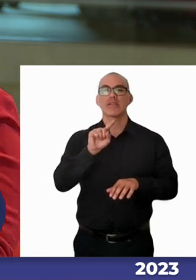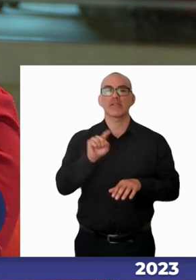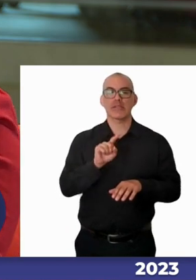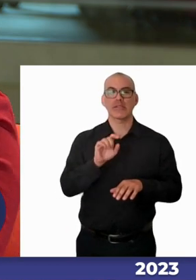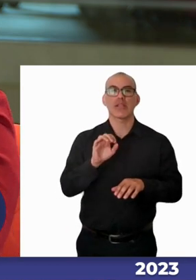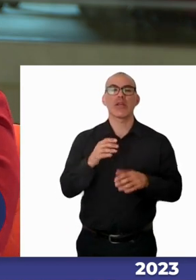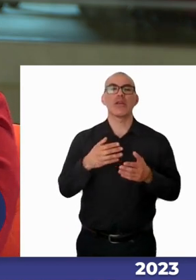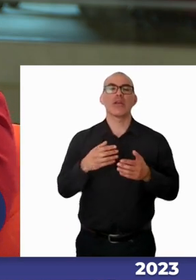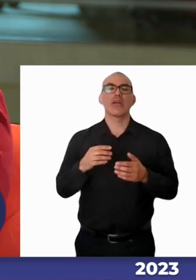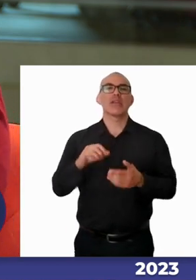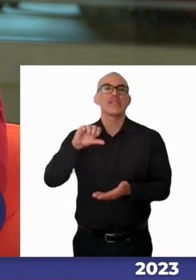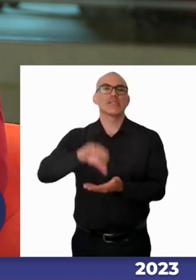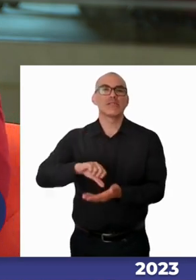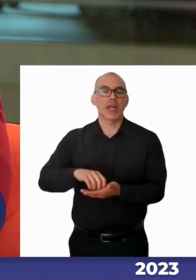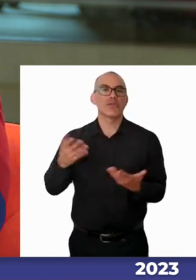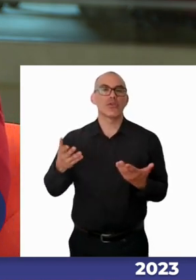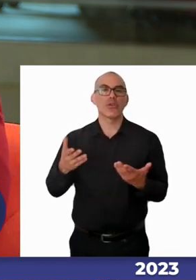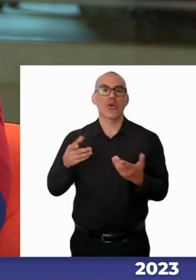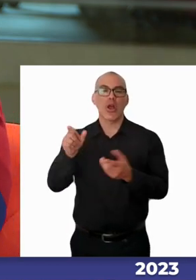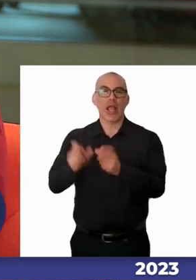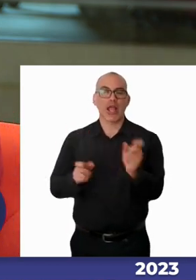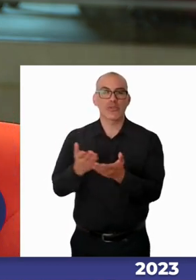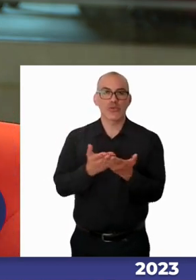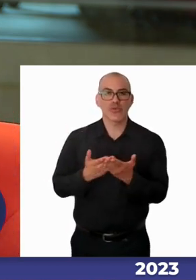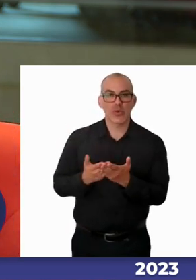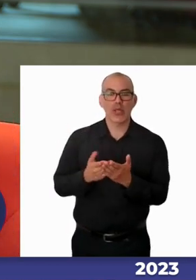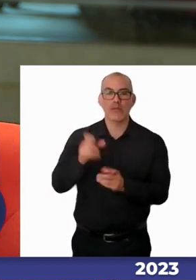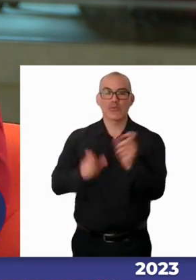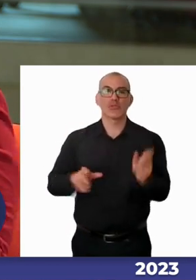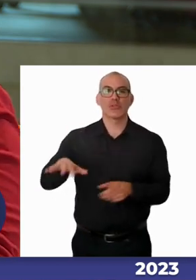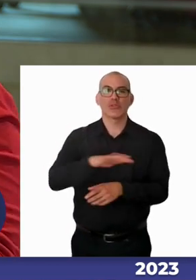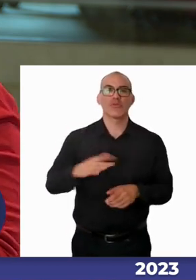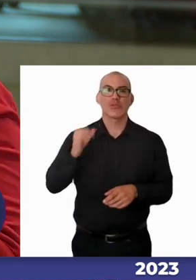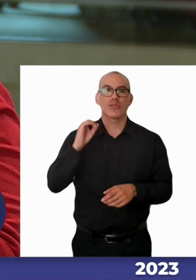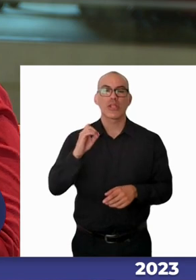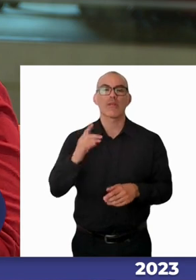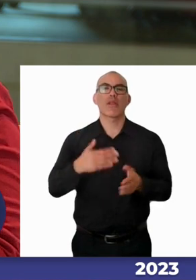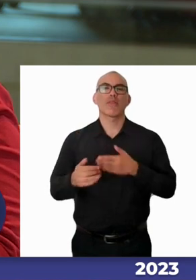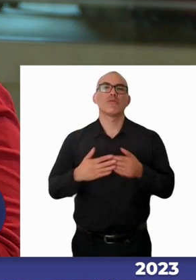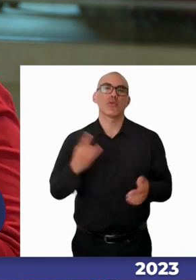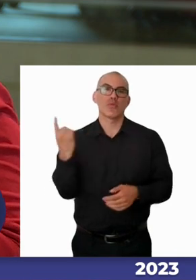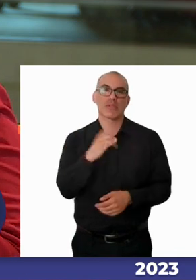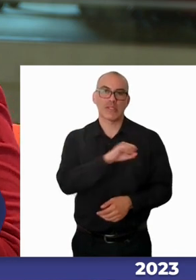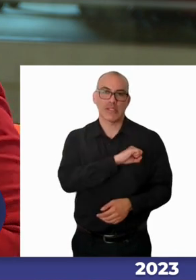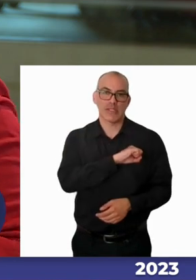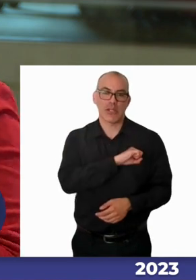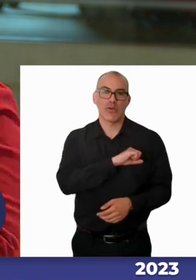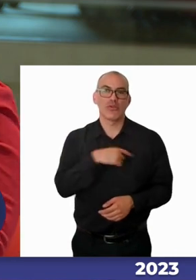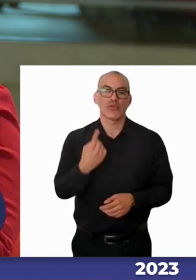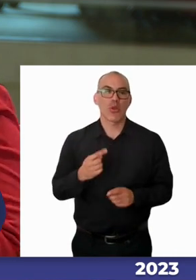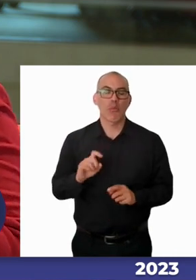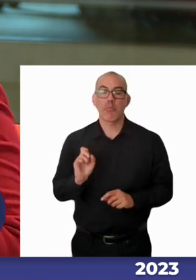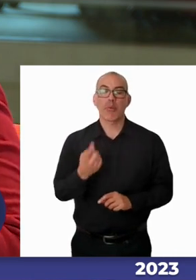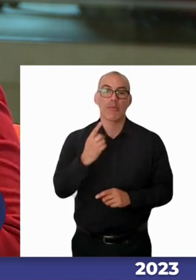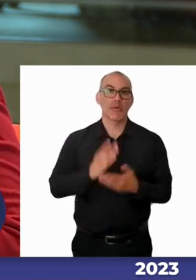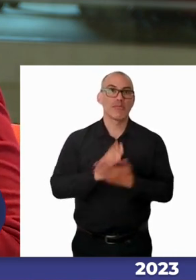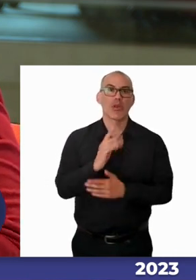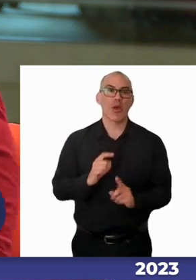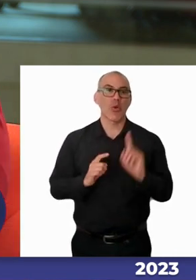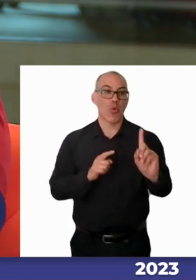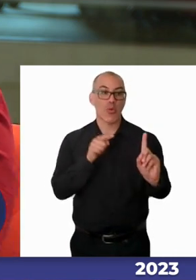nacemos en base a una necesidad intrínseca de luchar por uno y hoy en día cuando ese uno nos dice sabes que